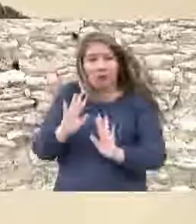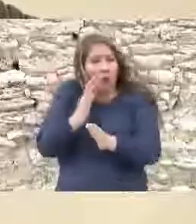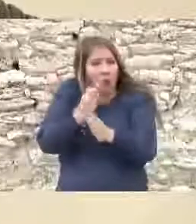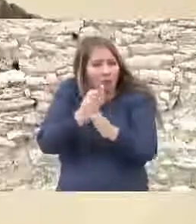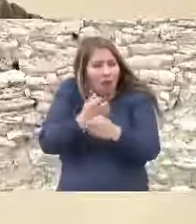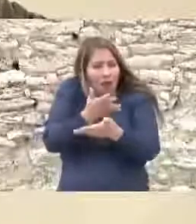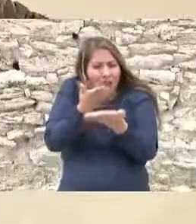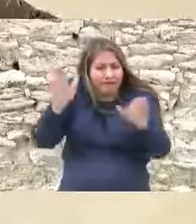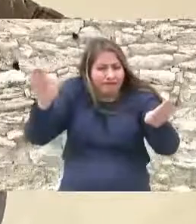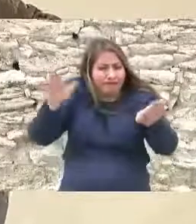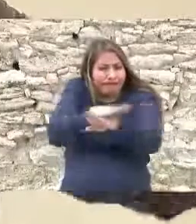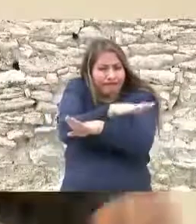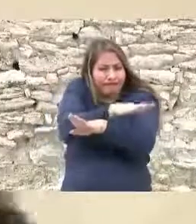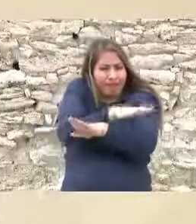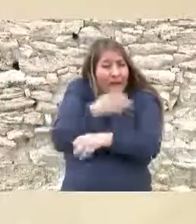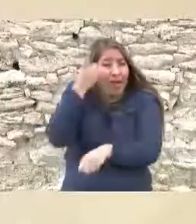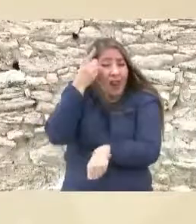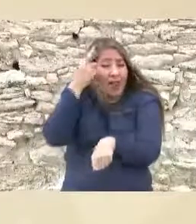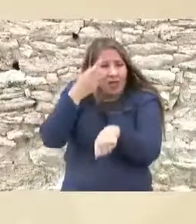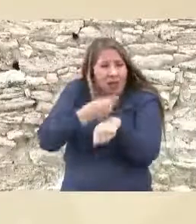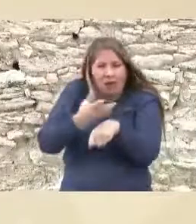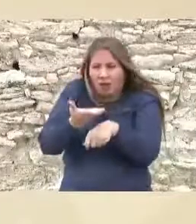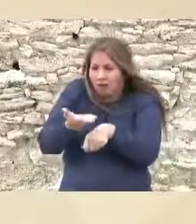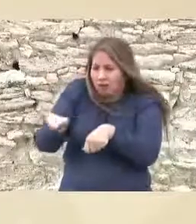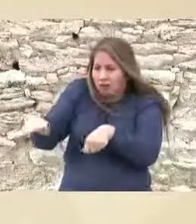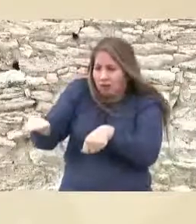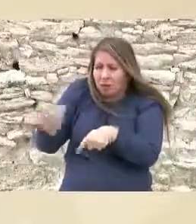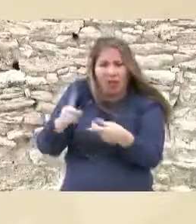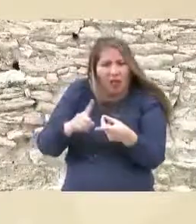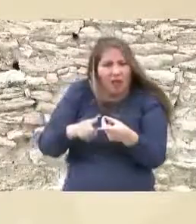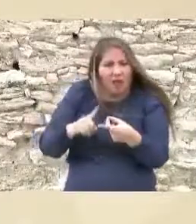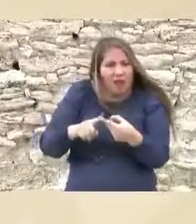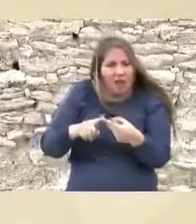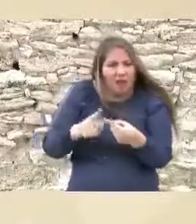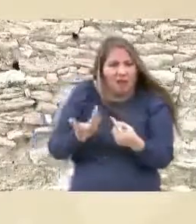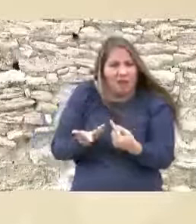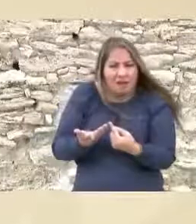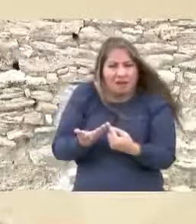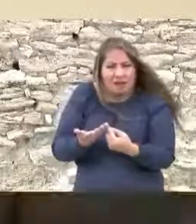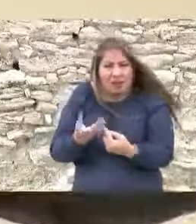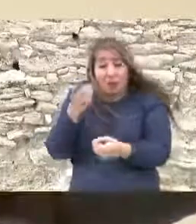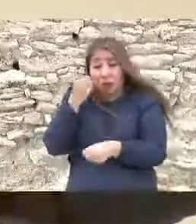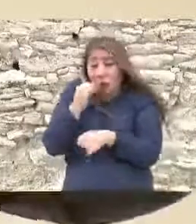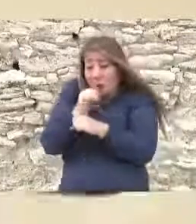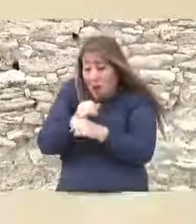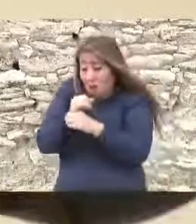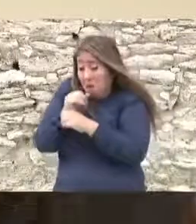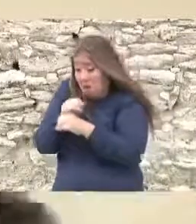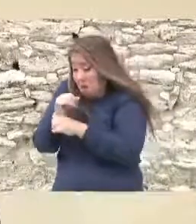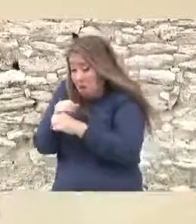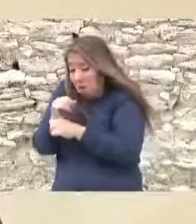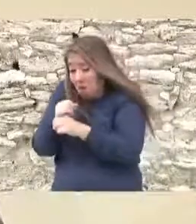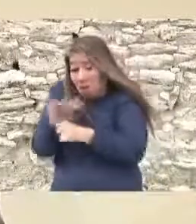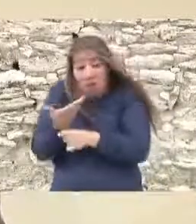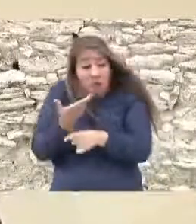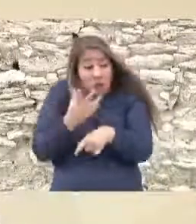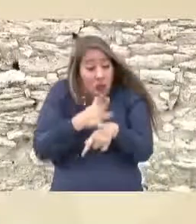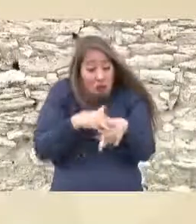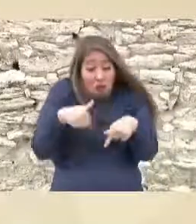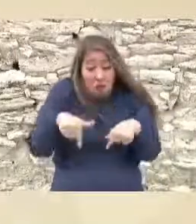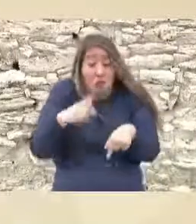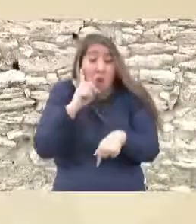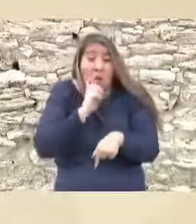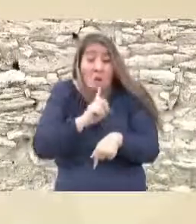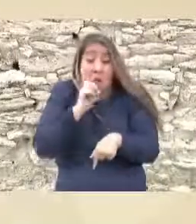la directora de la Conagua es una investigadora es una científica científica